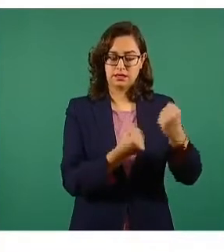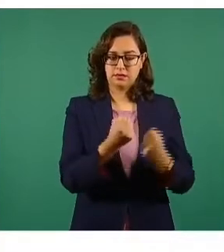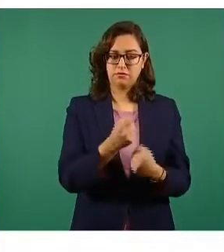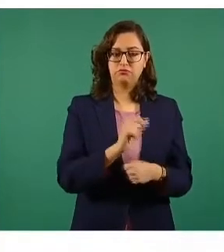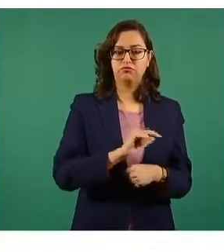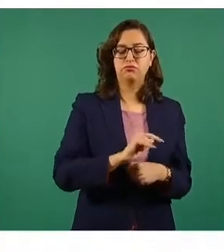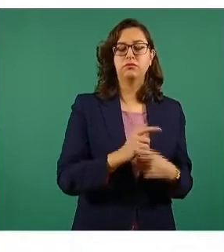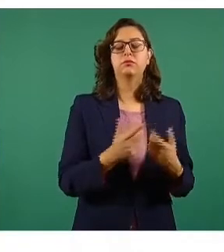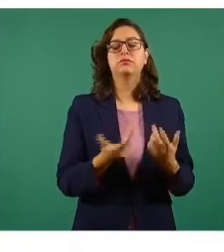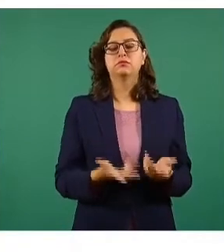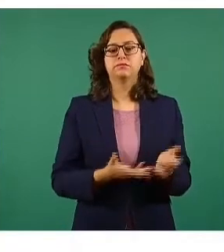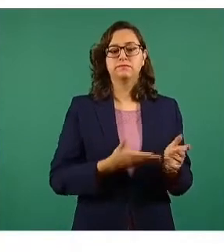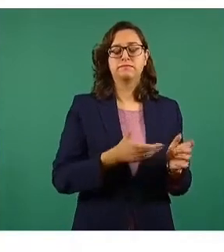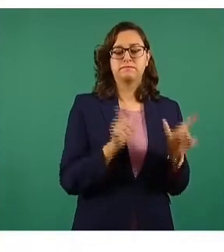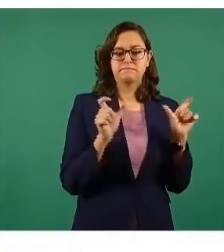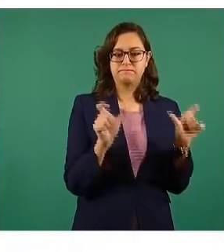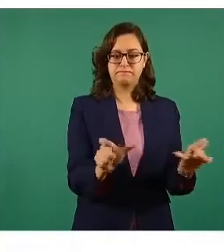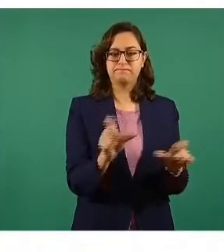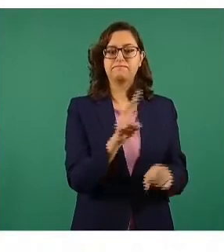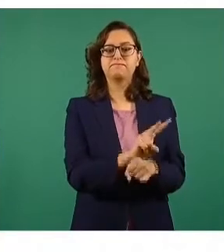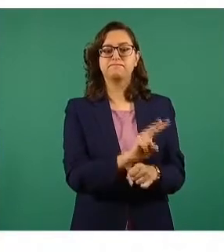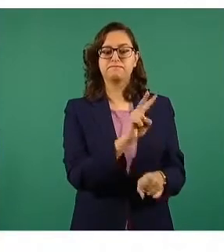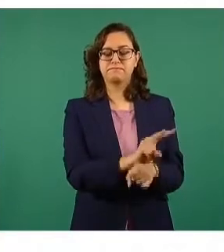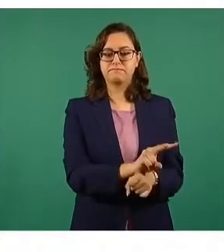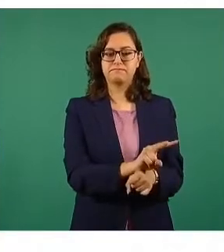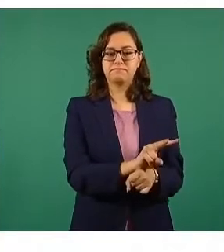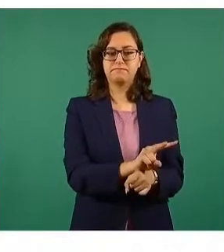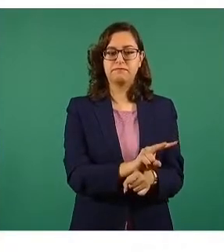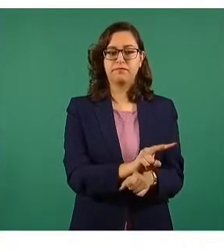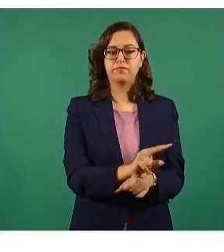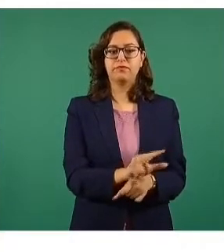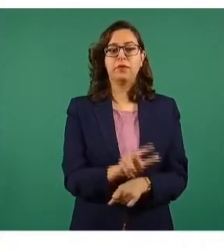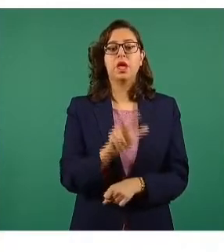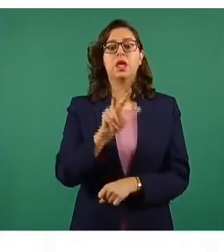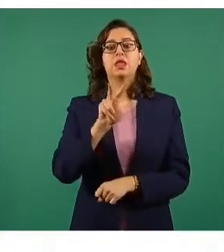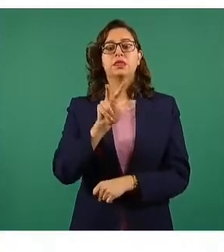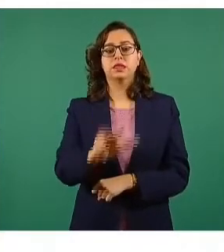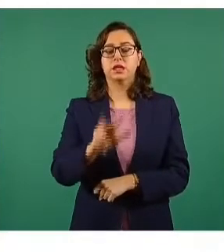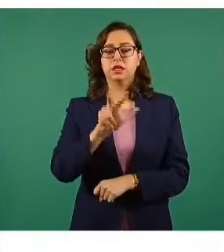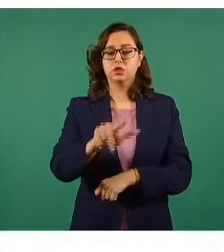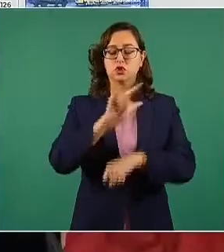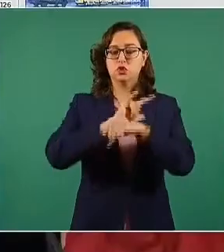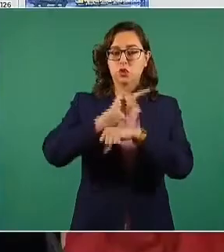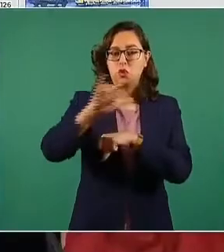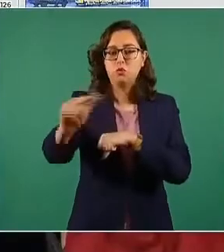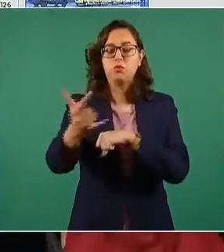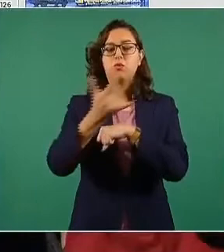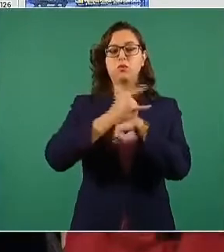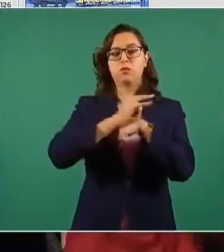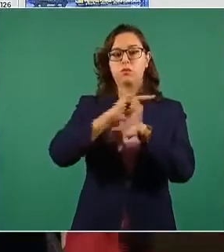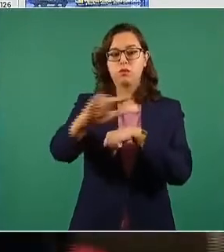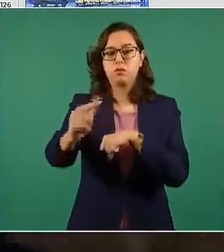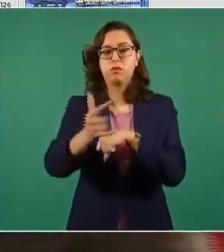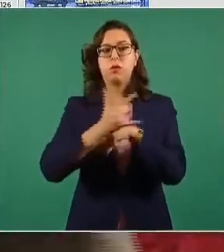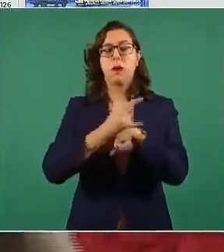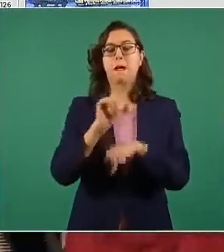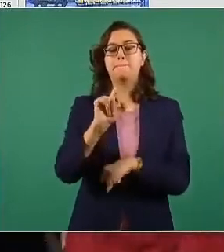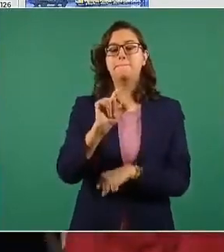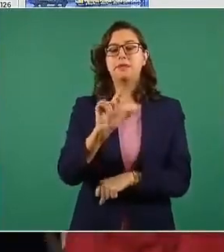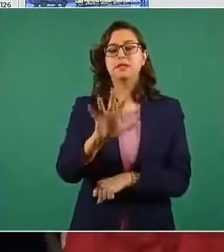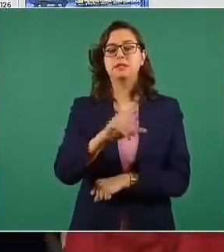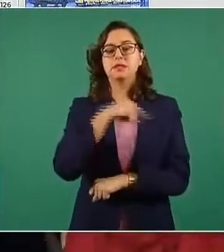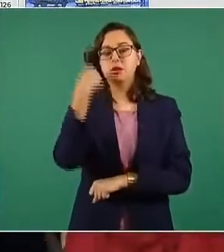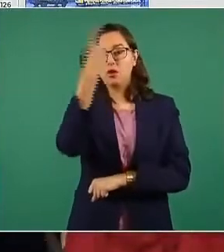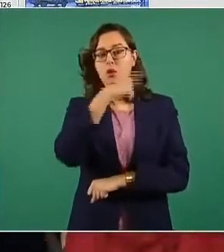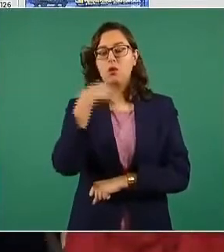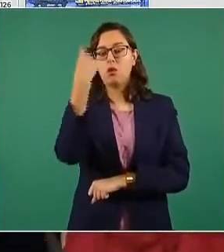respectivas escoltas de seguridad, 18 movimientos aéreos con 25 horas y media de